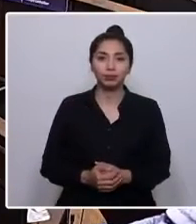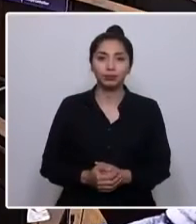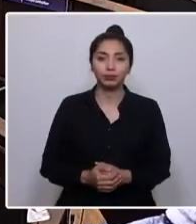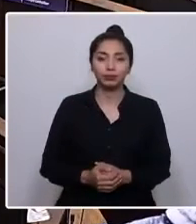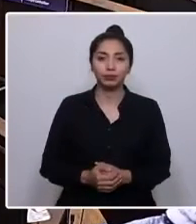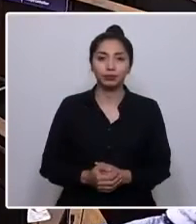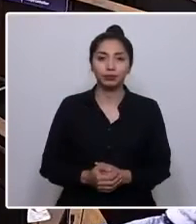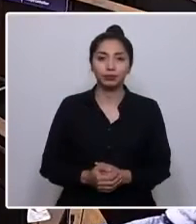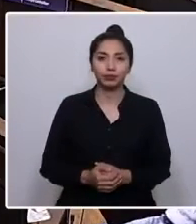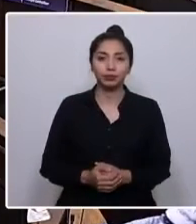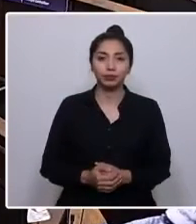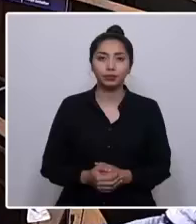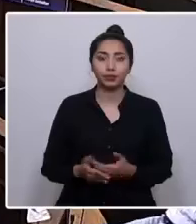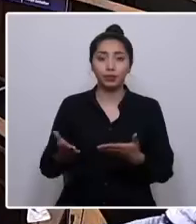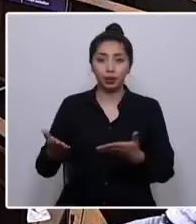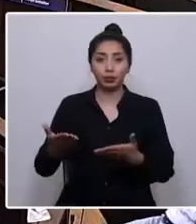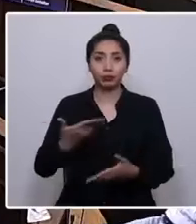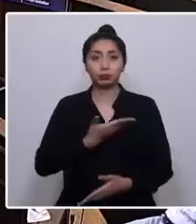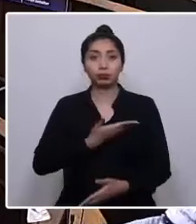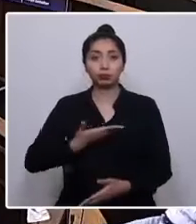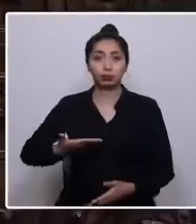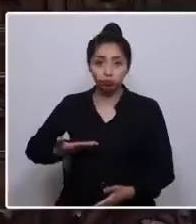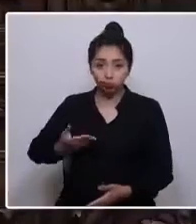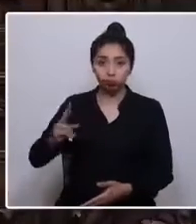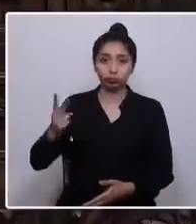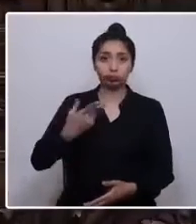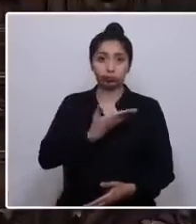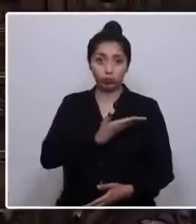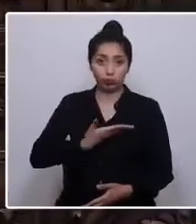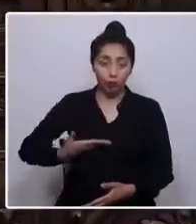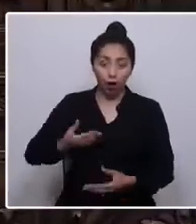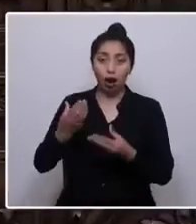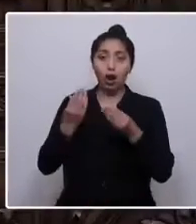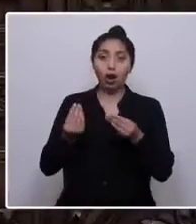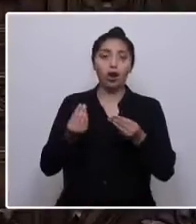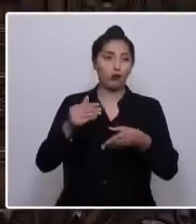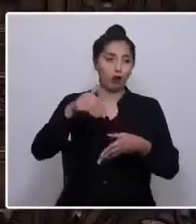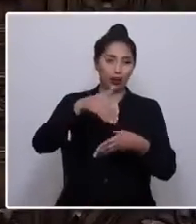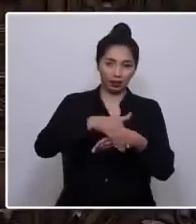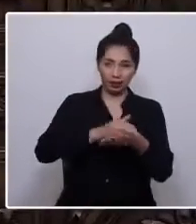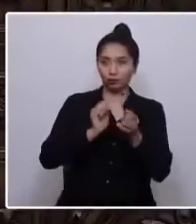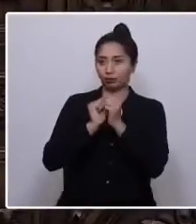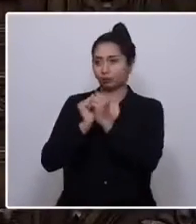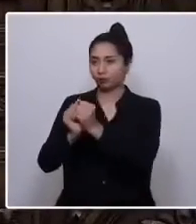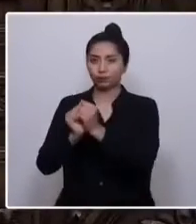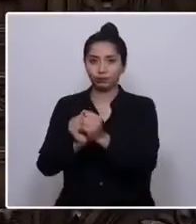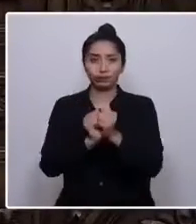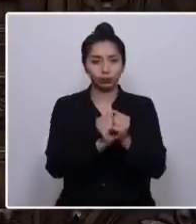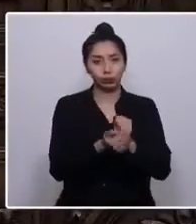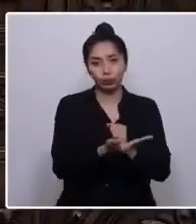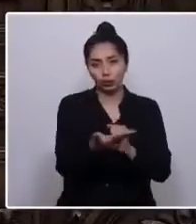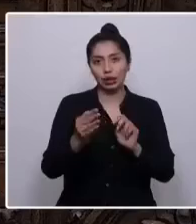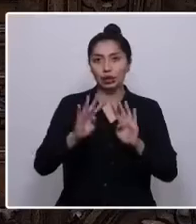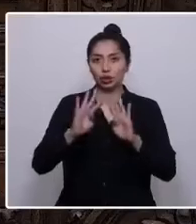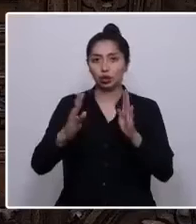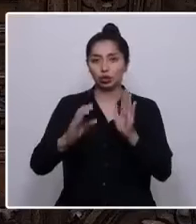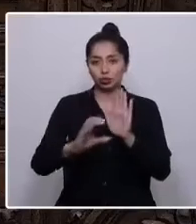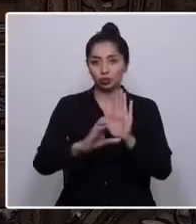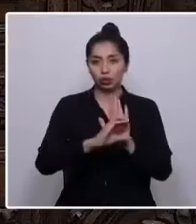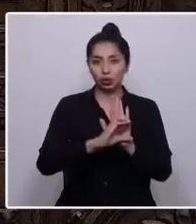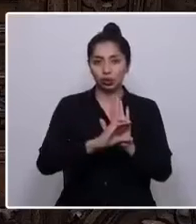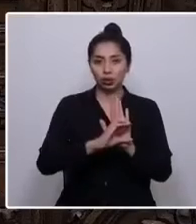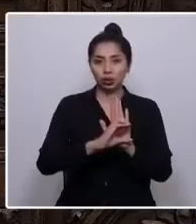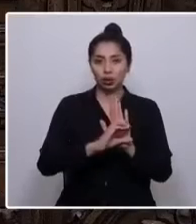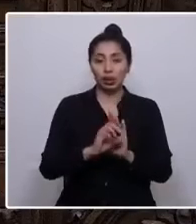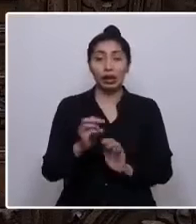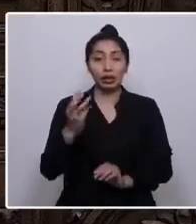Vicepresidenta Elisa, vicepresidente Pedro, buenos días, buenas tardes, compañeras y compañeros constituyentes. Tres